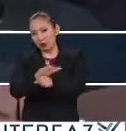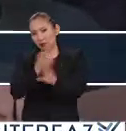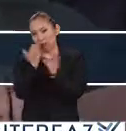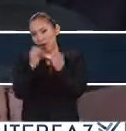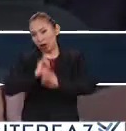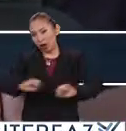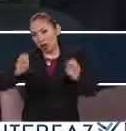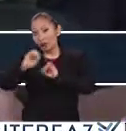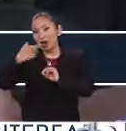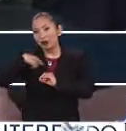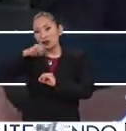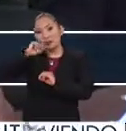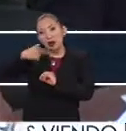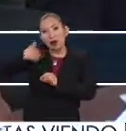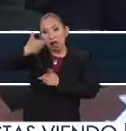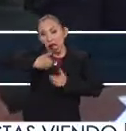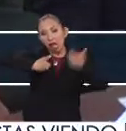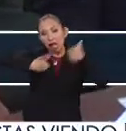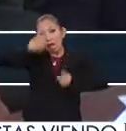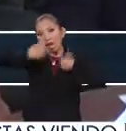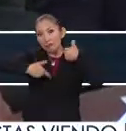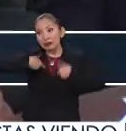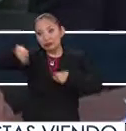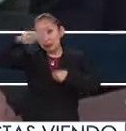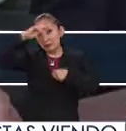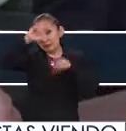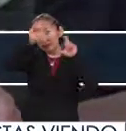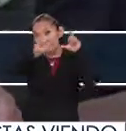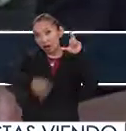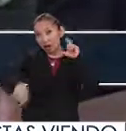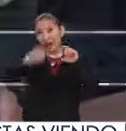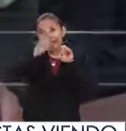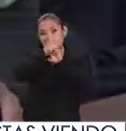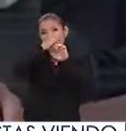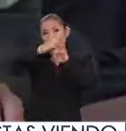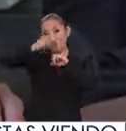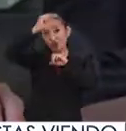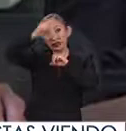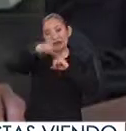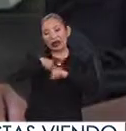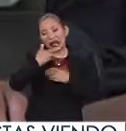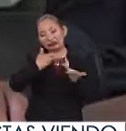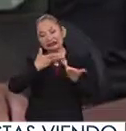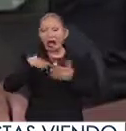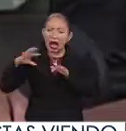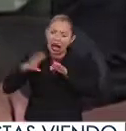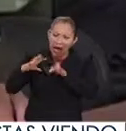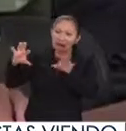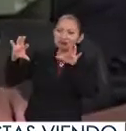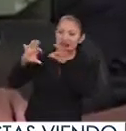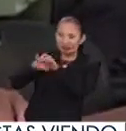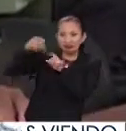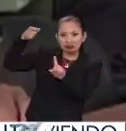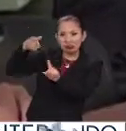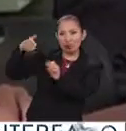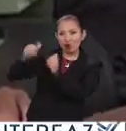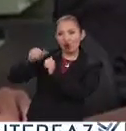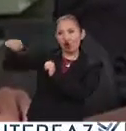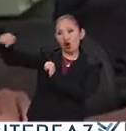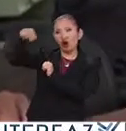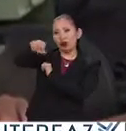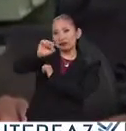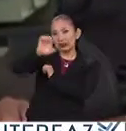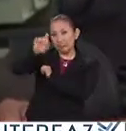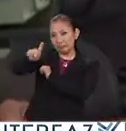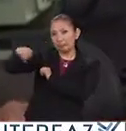que ya está siendo también muy demandado en el país, sobre todo en los estados del norte, sí tenemos un vínculo directo con